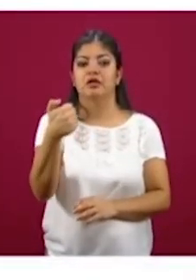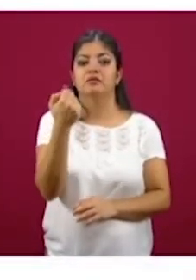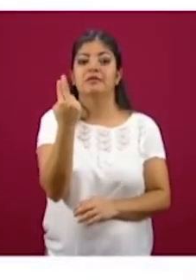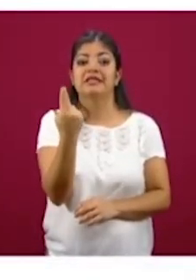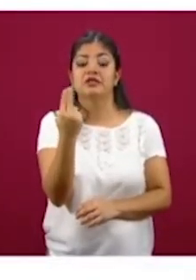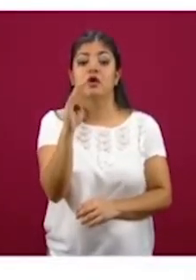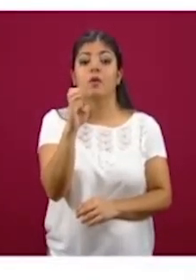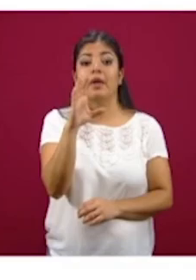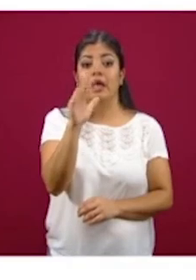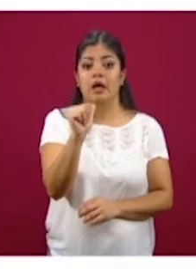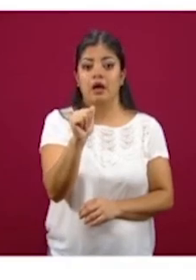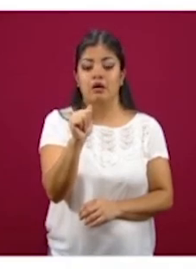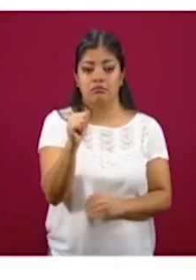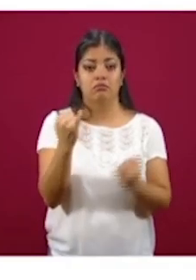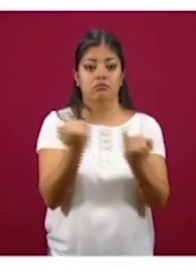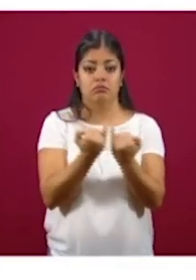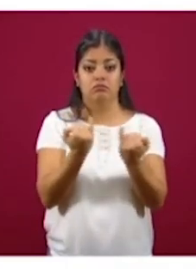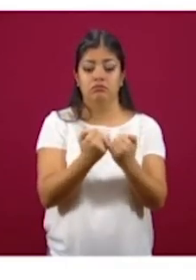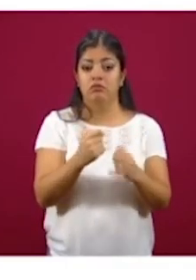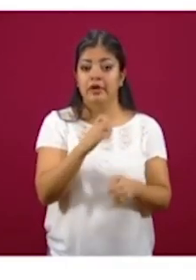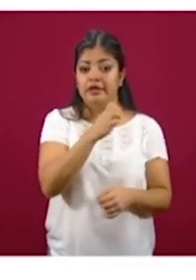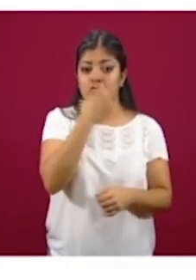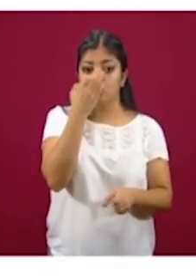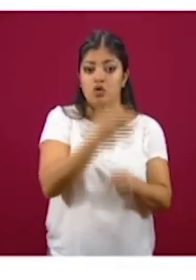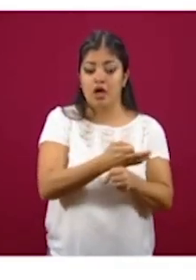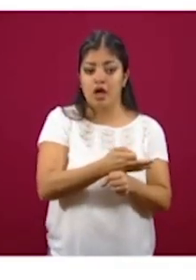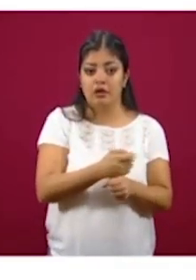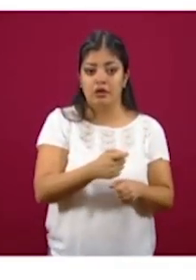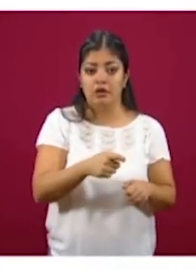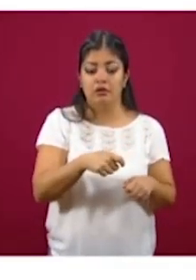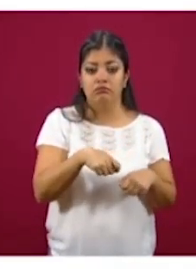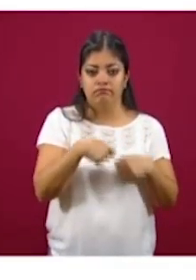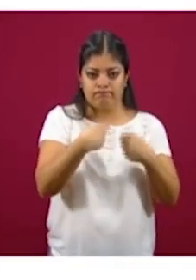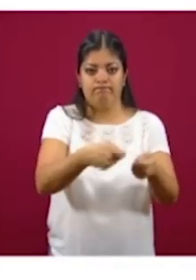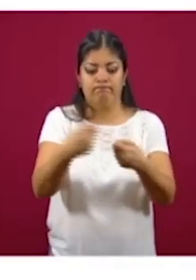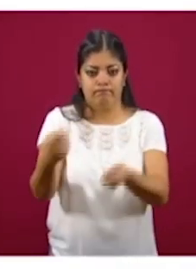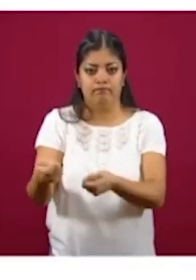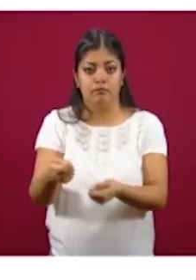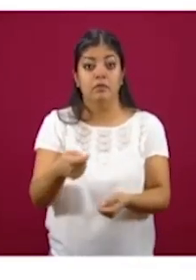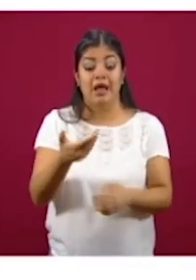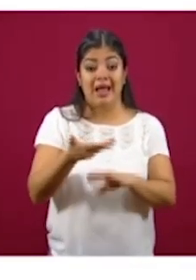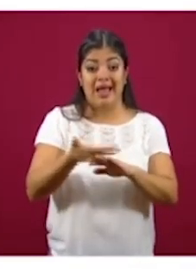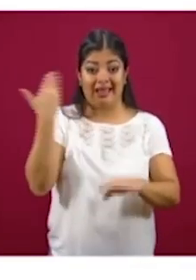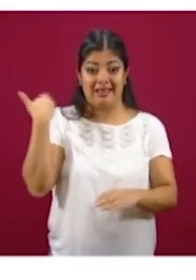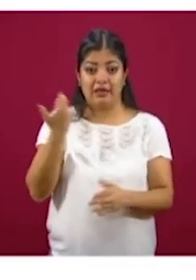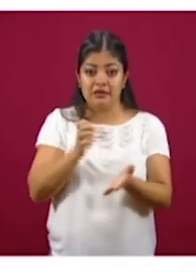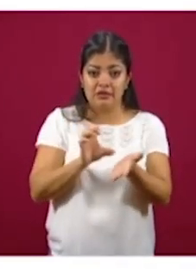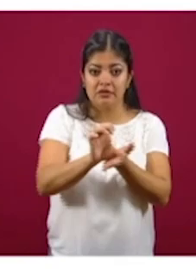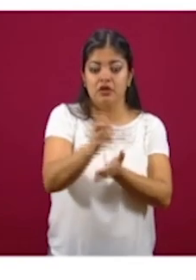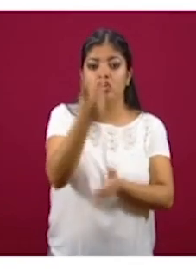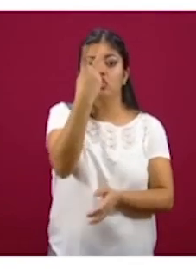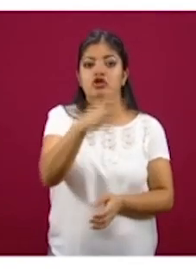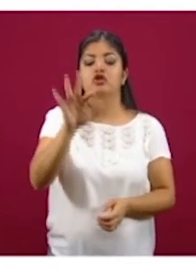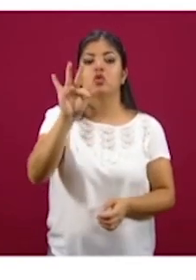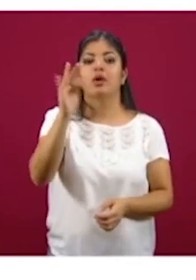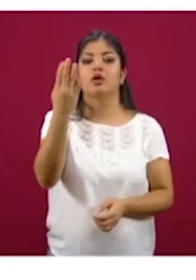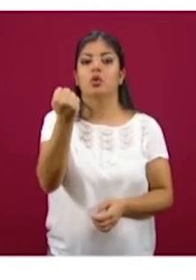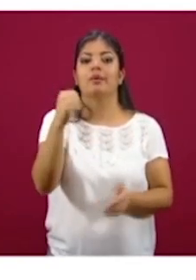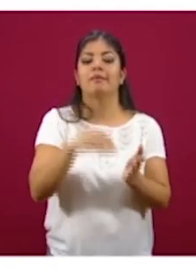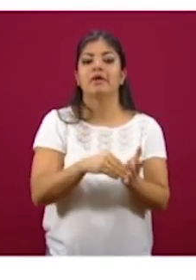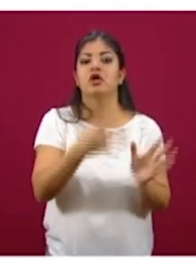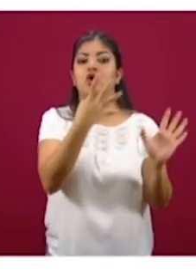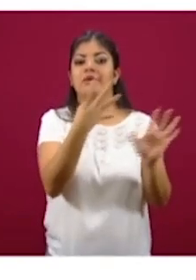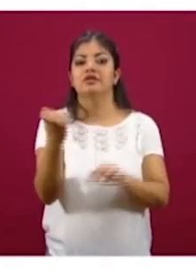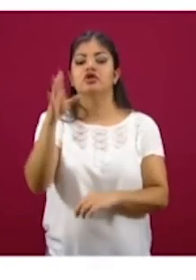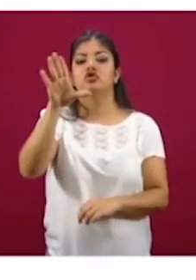becas a igual número de estudiantes. Se adelantó el pago de 249 mil